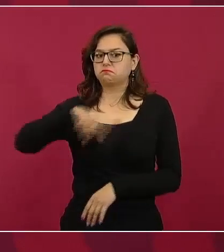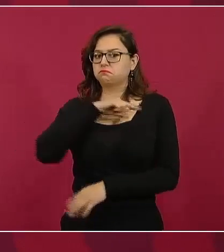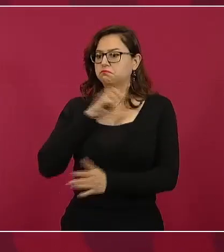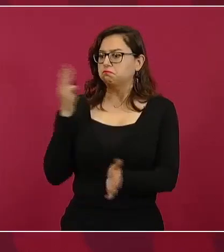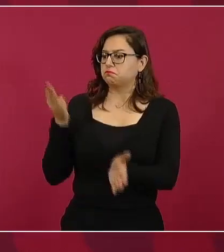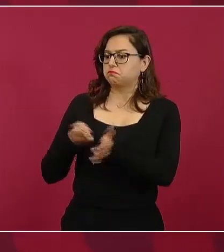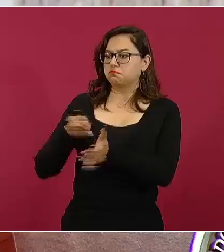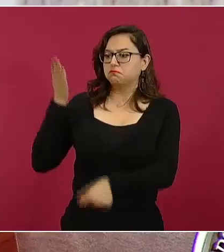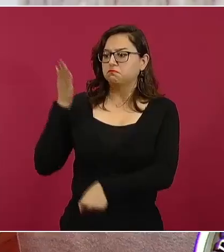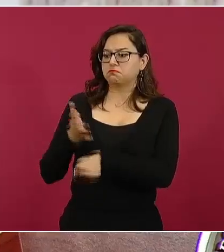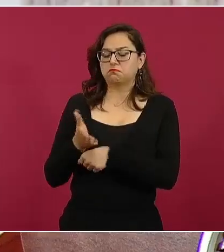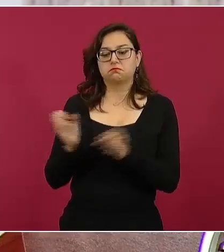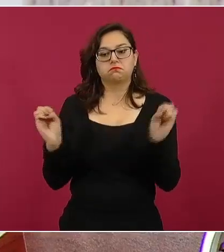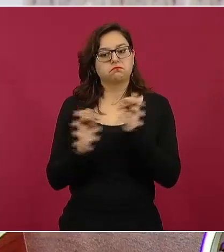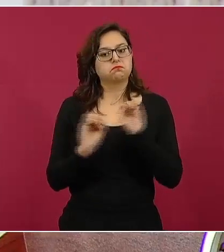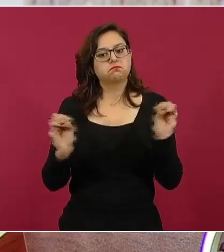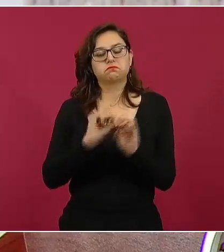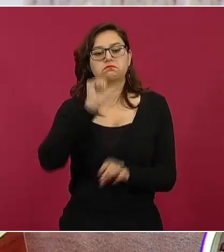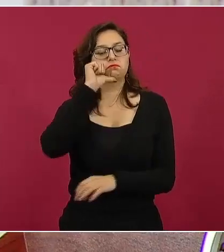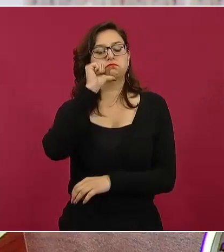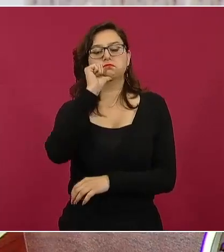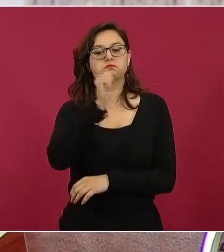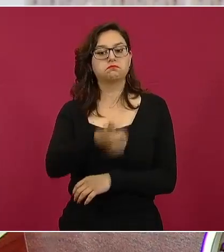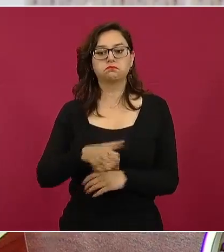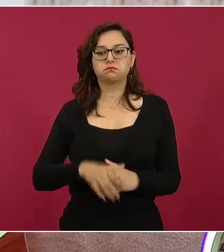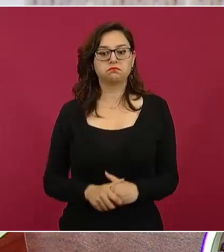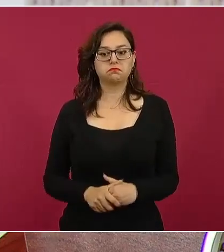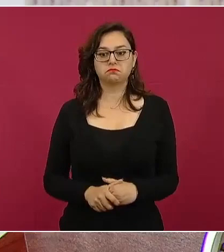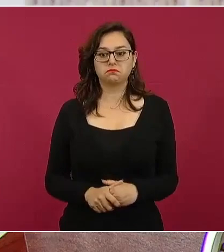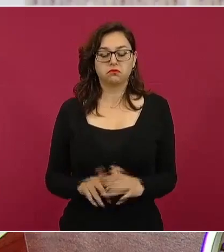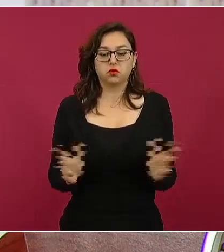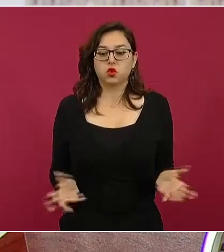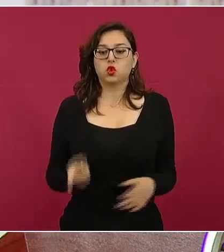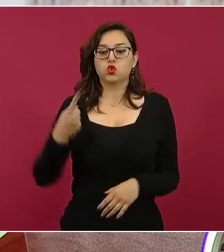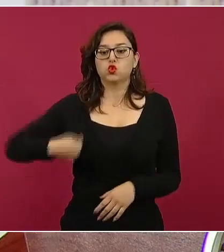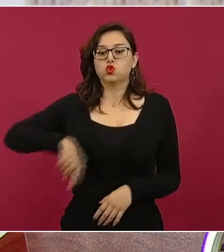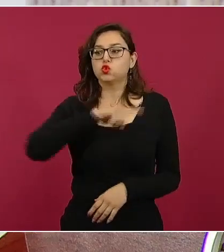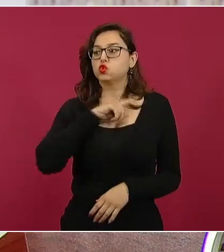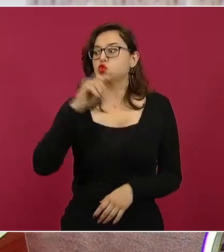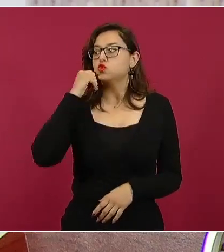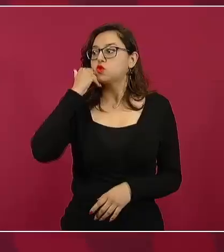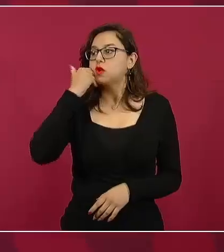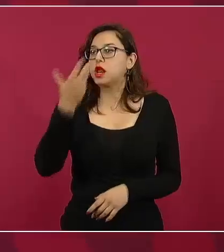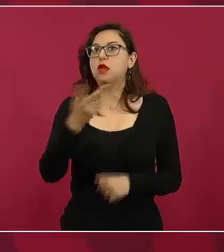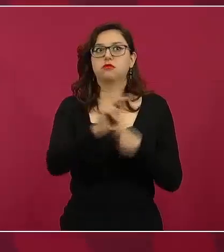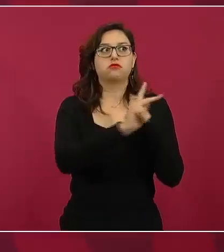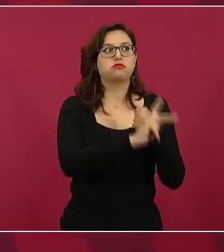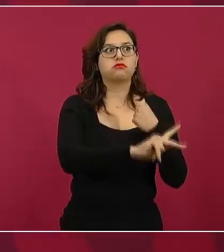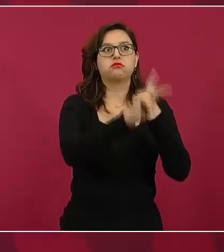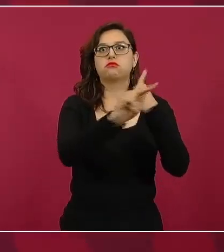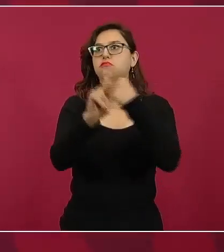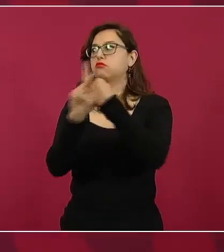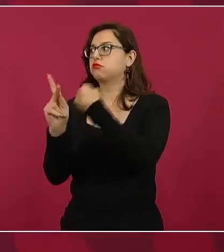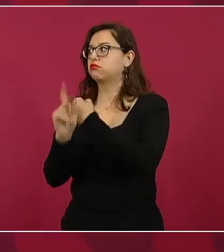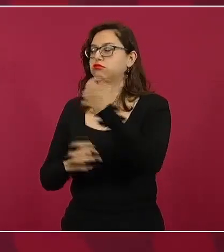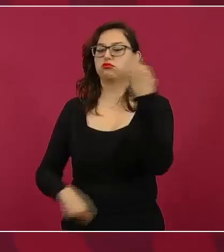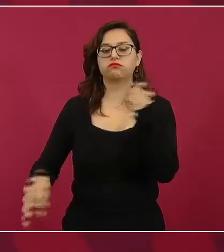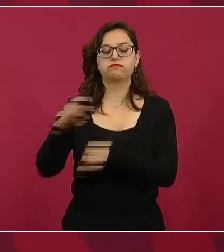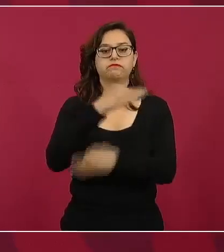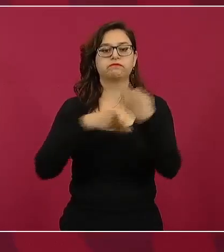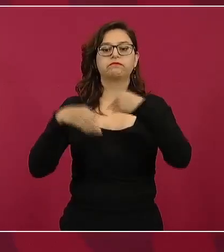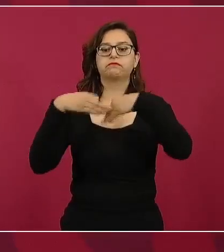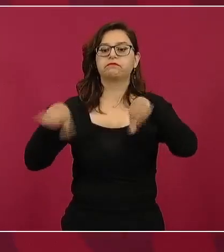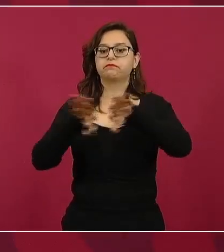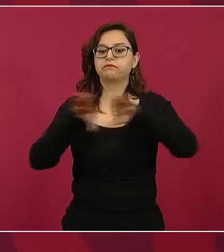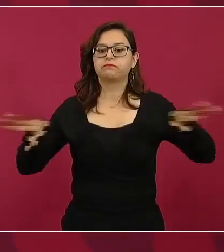porque queremos mantener buenas relaciones con todos los gobiernos del mundo